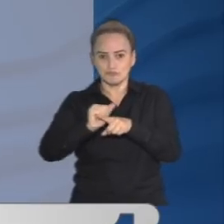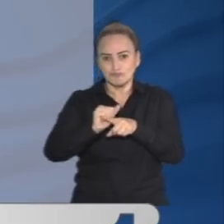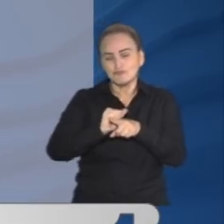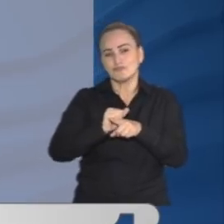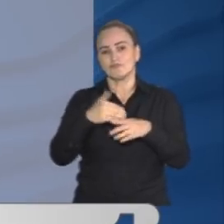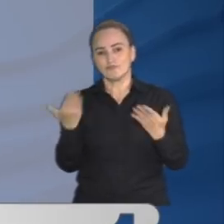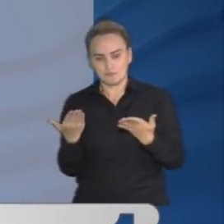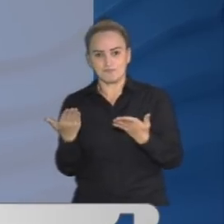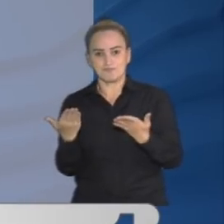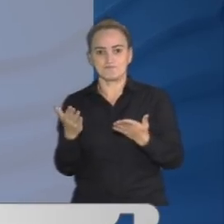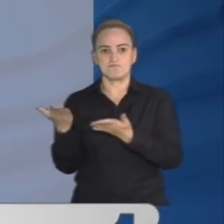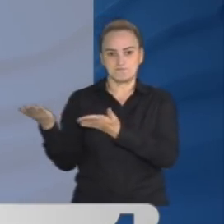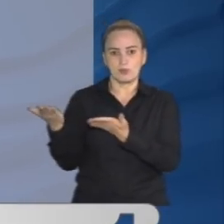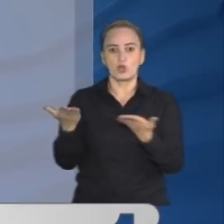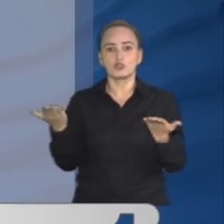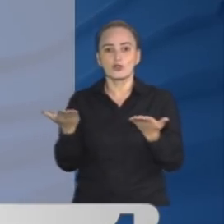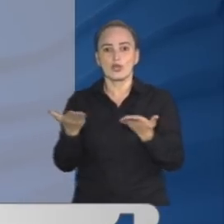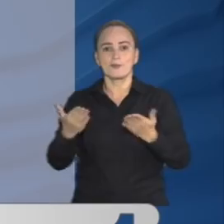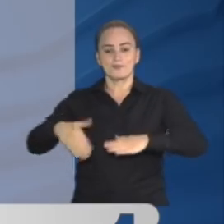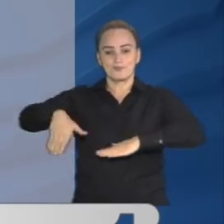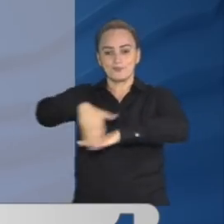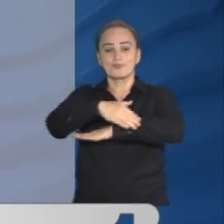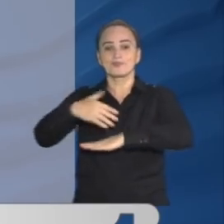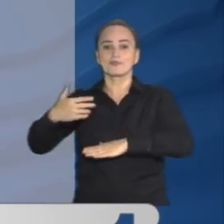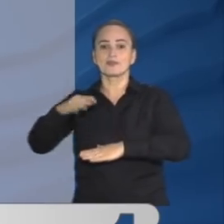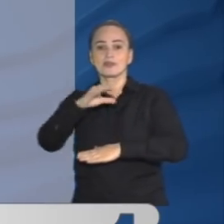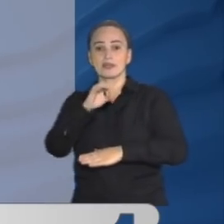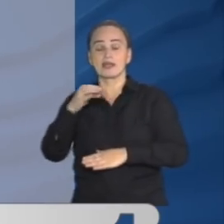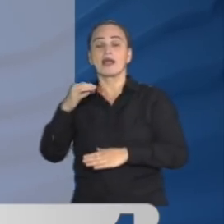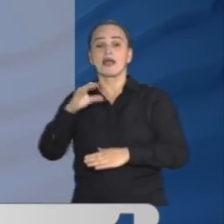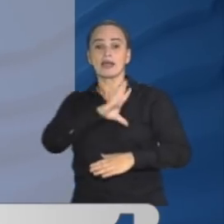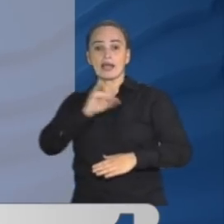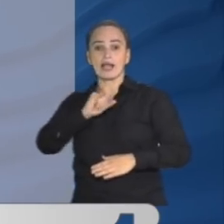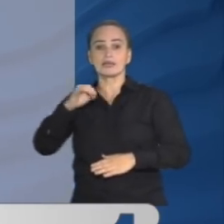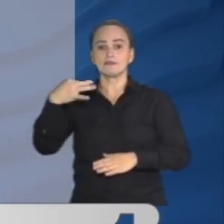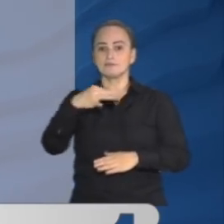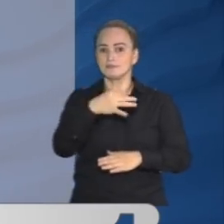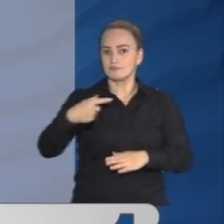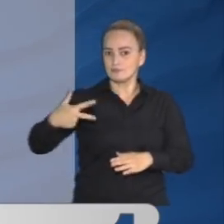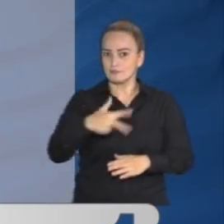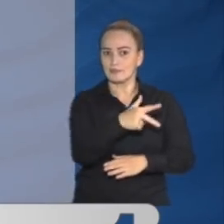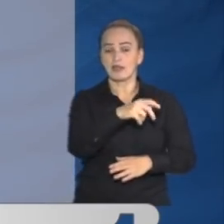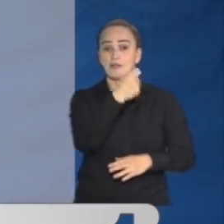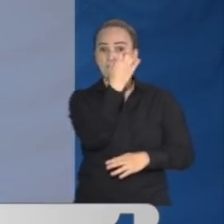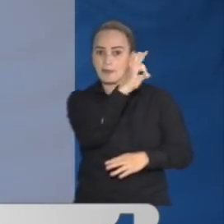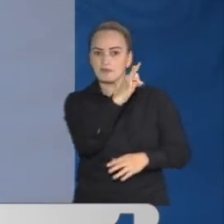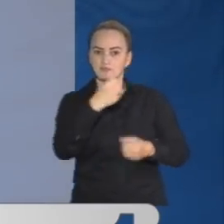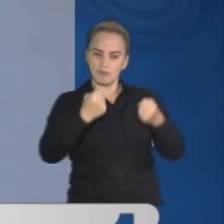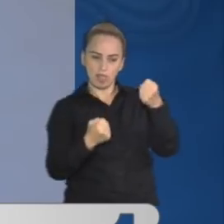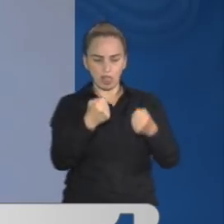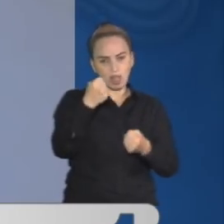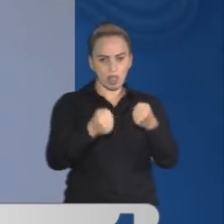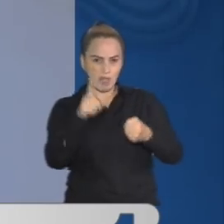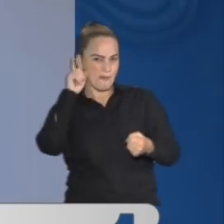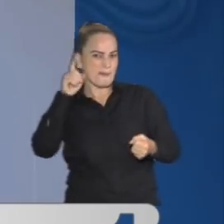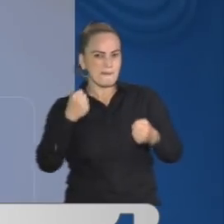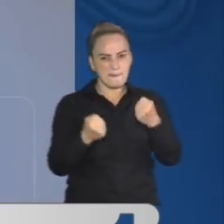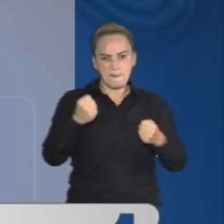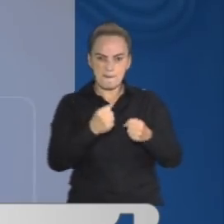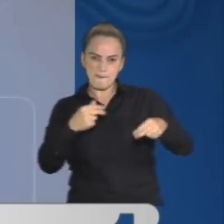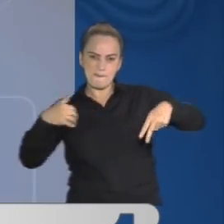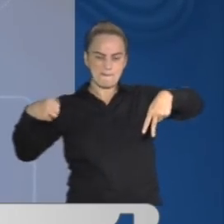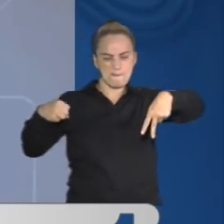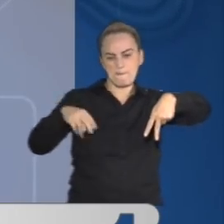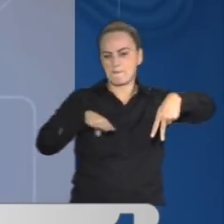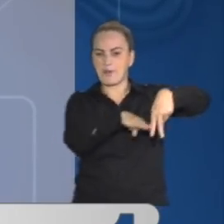particular en la recta Cali-Palmira, cuando fue embestido por un vehículo manejado por un conductor bajo los efectos del licor.